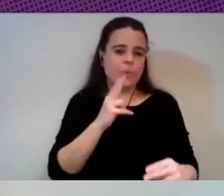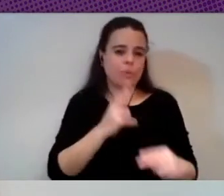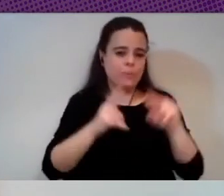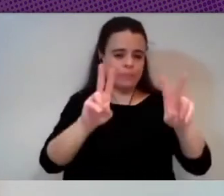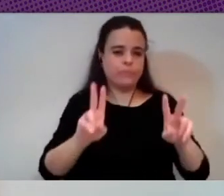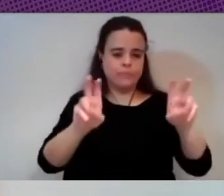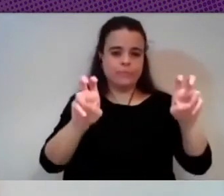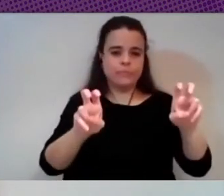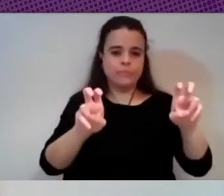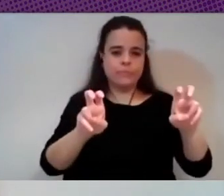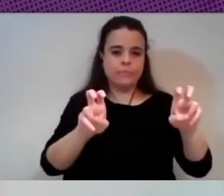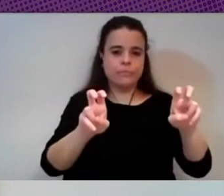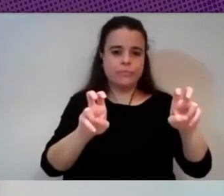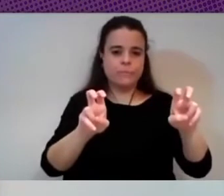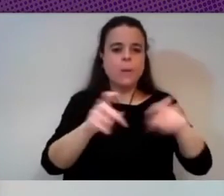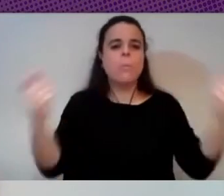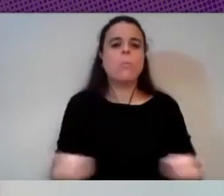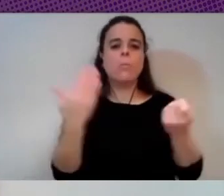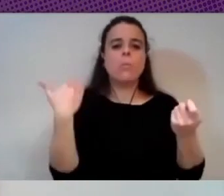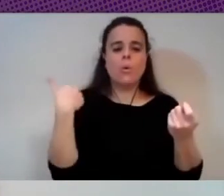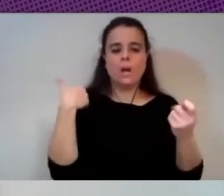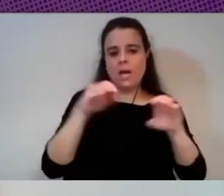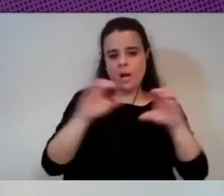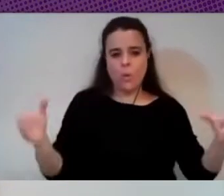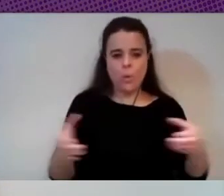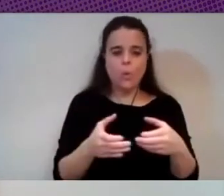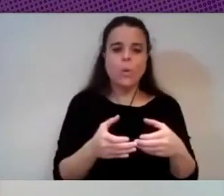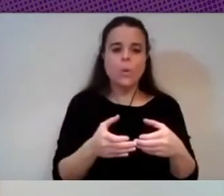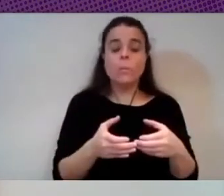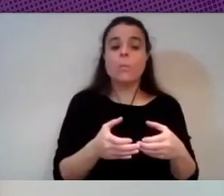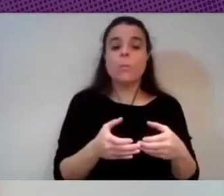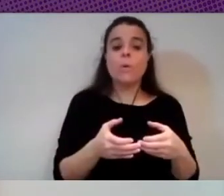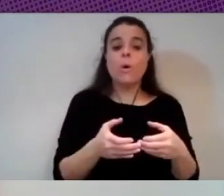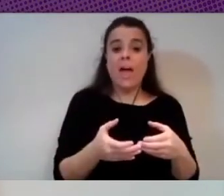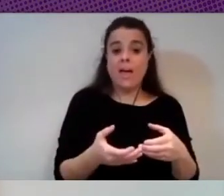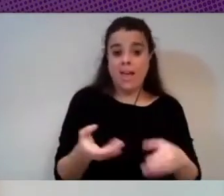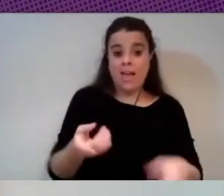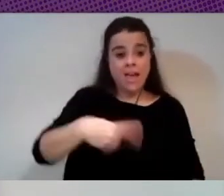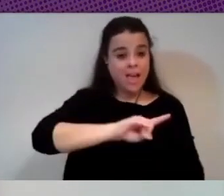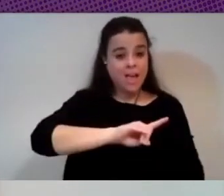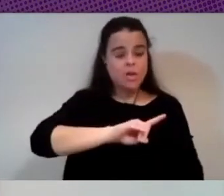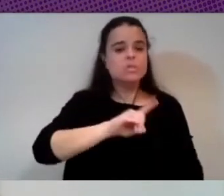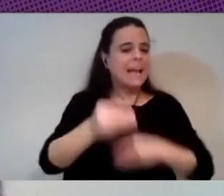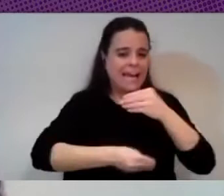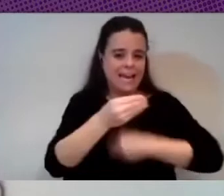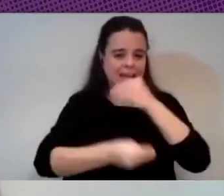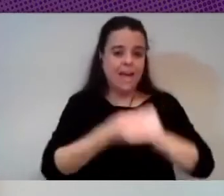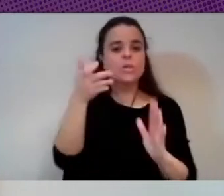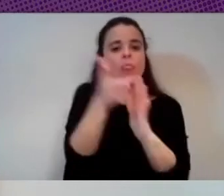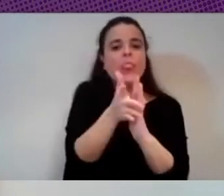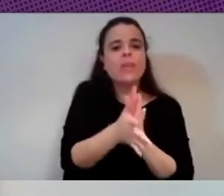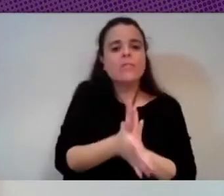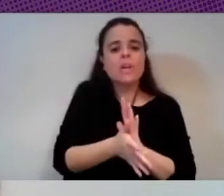la publica un grupo que se llama Freed Radicals y por ejemplo pues ellos han definido un nivel de comunitario